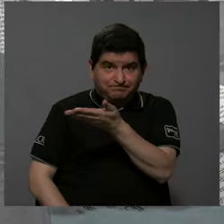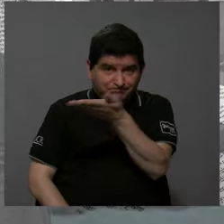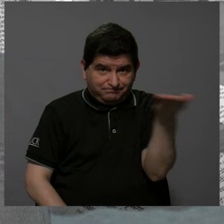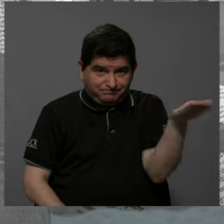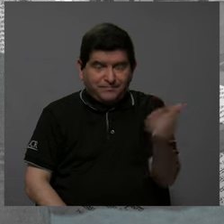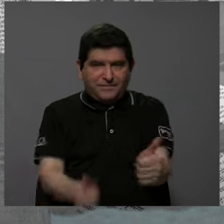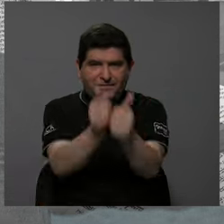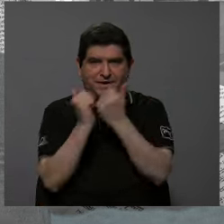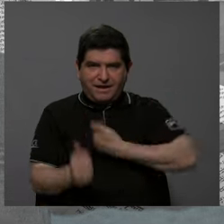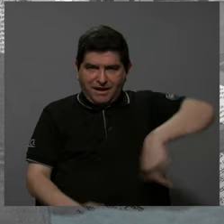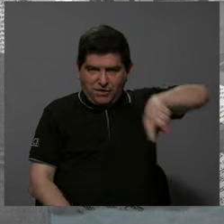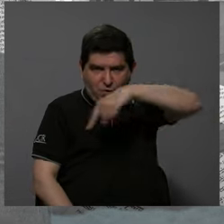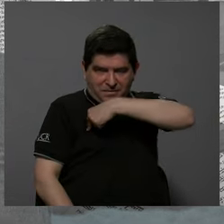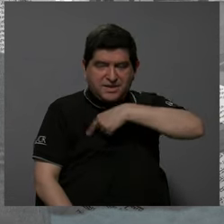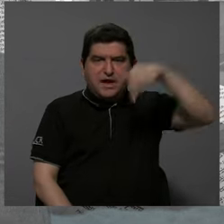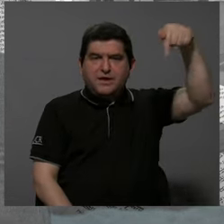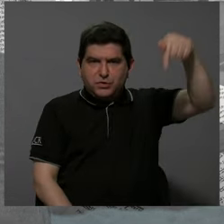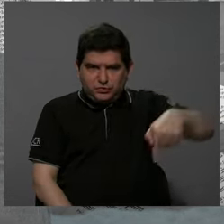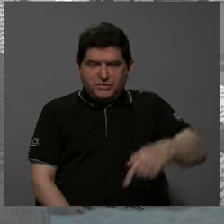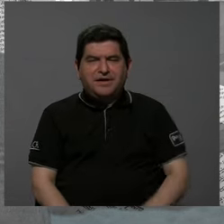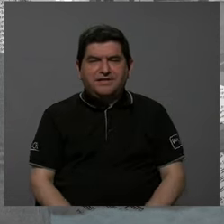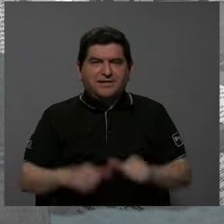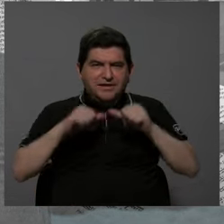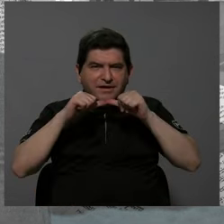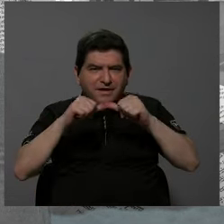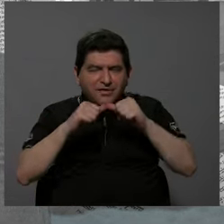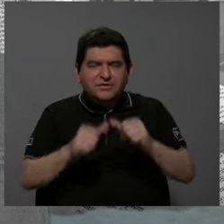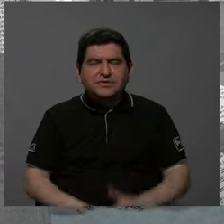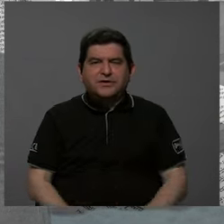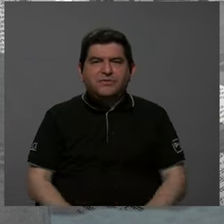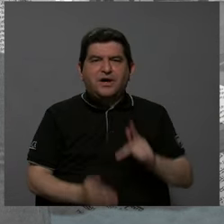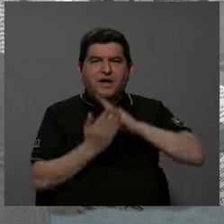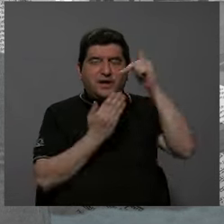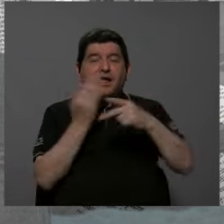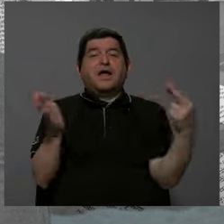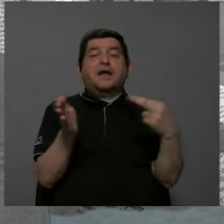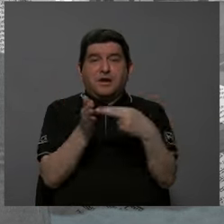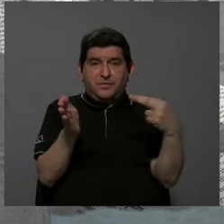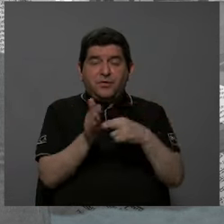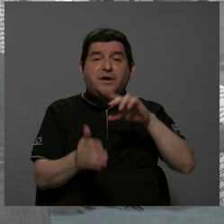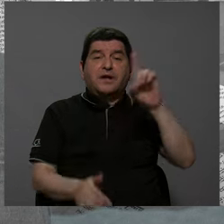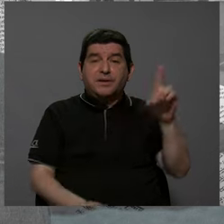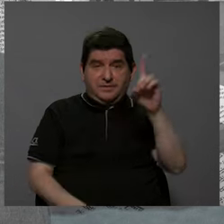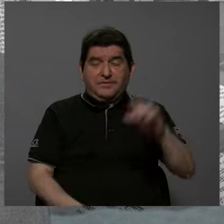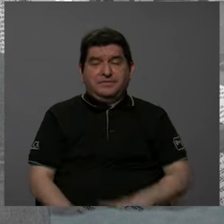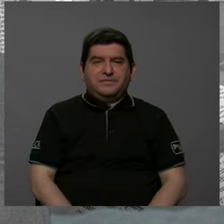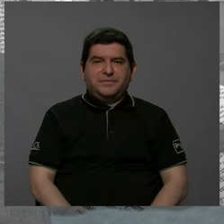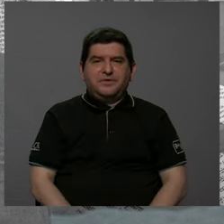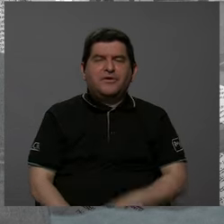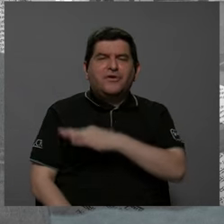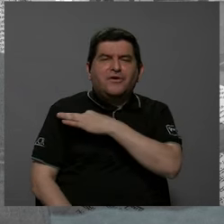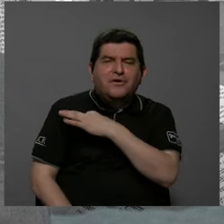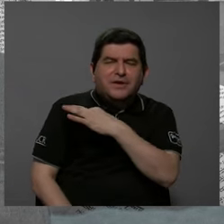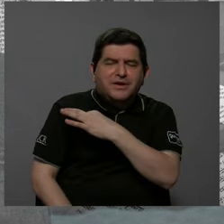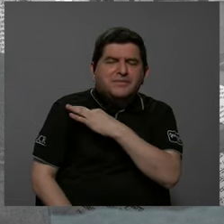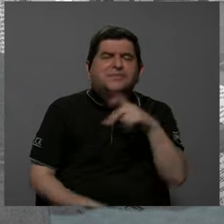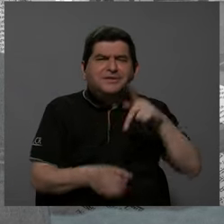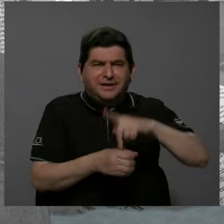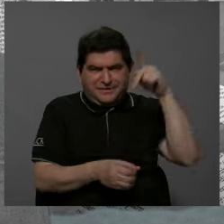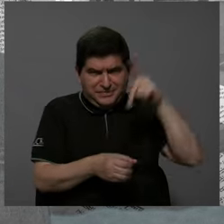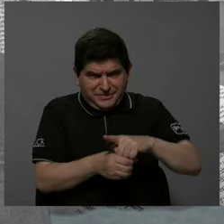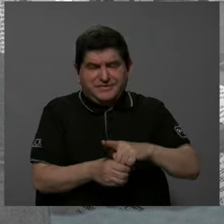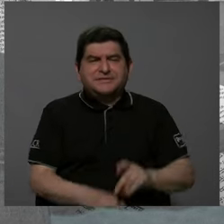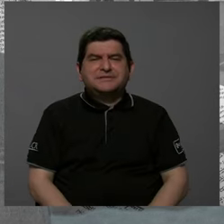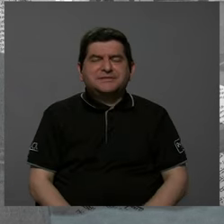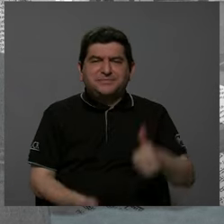invitamos a que nos acompañen aquí a continuar, este programa se repite el domingo, y los invitamos a que